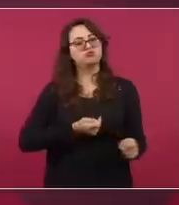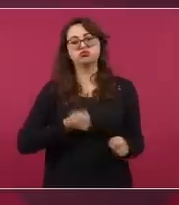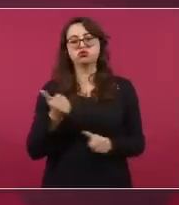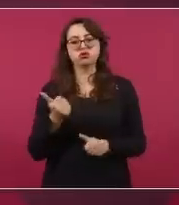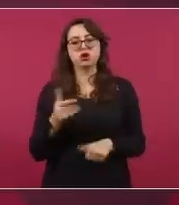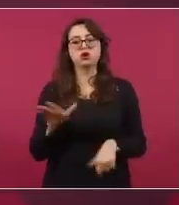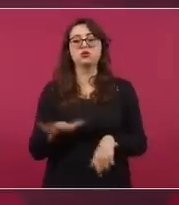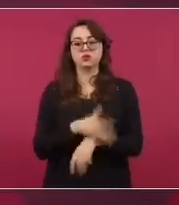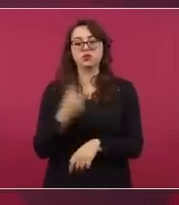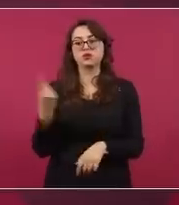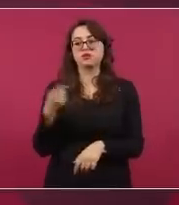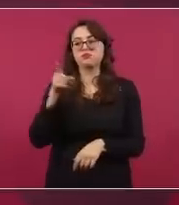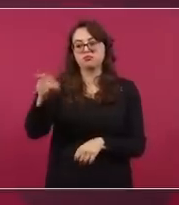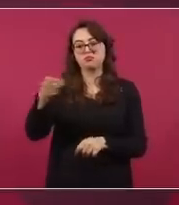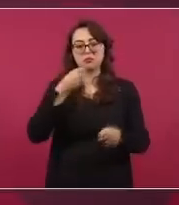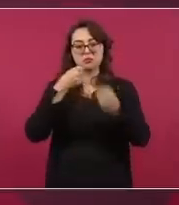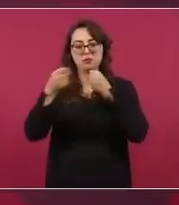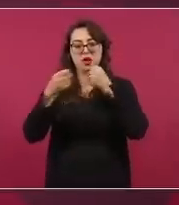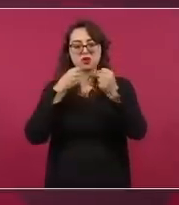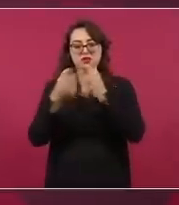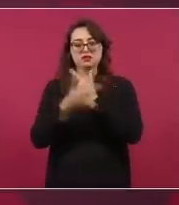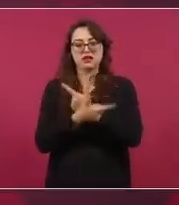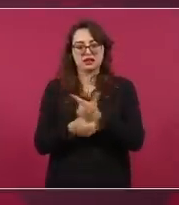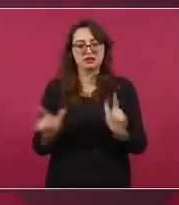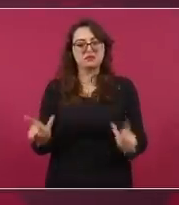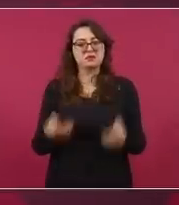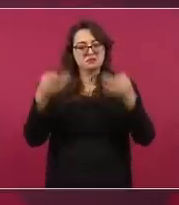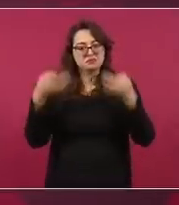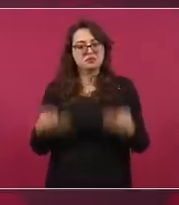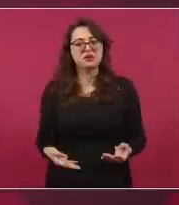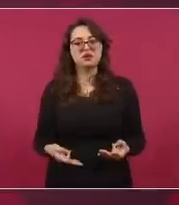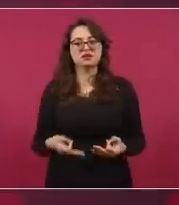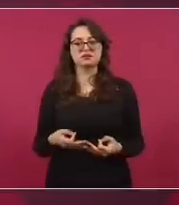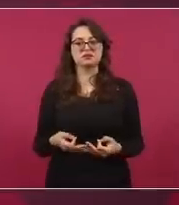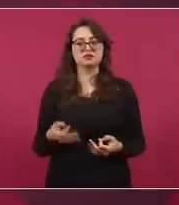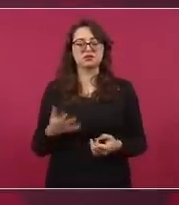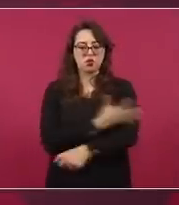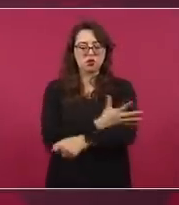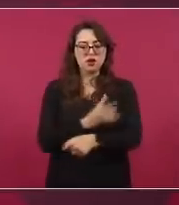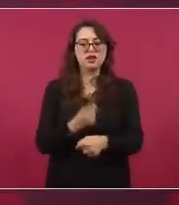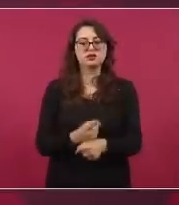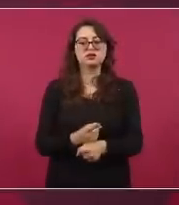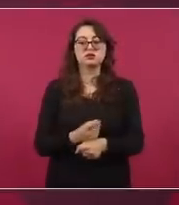pobre, enfermo.